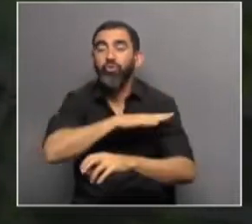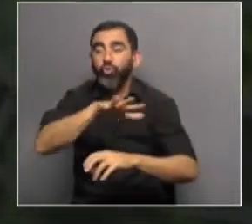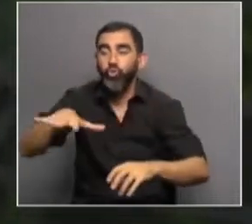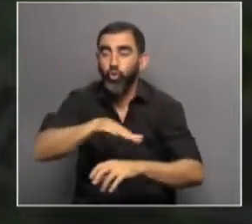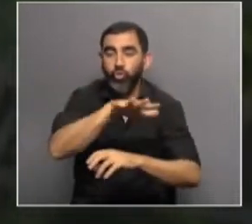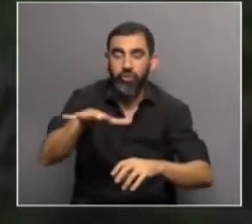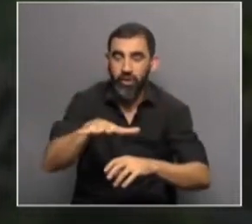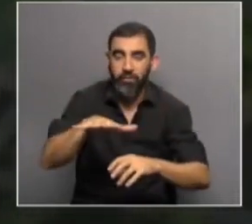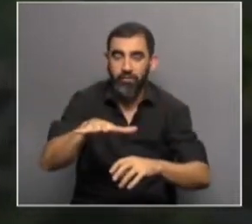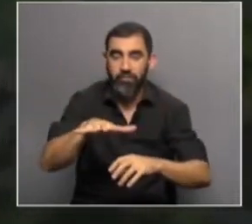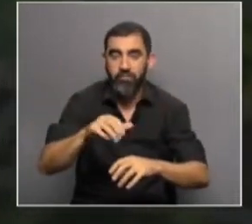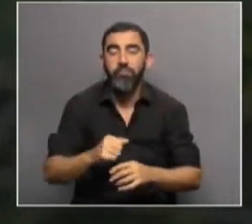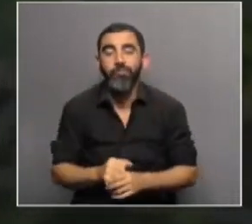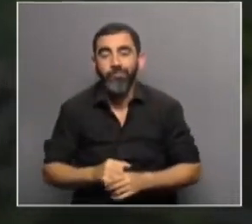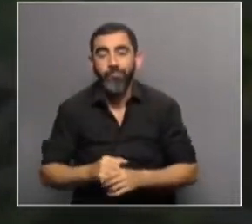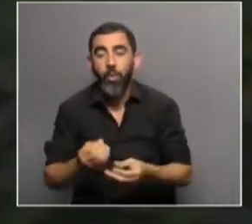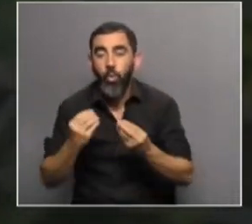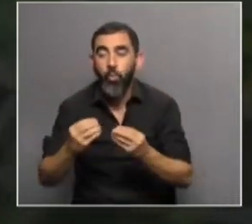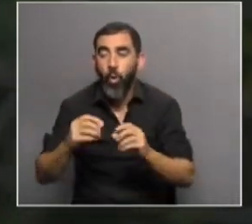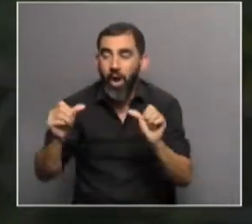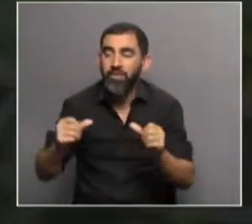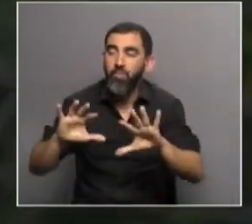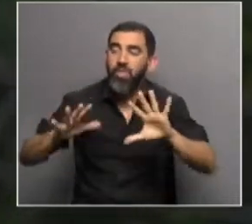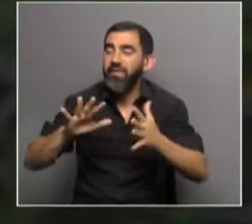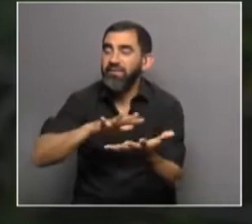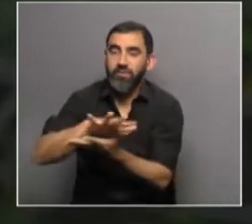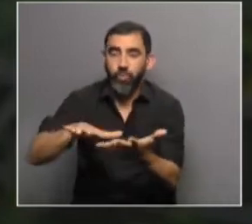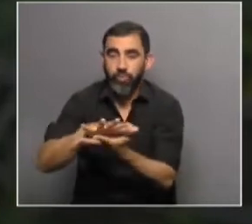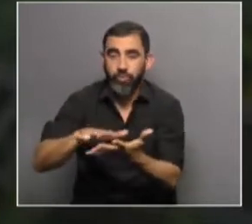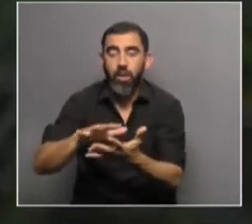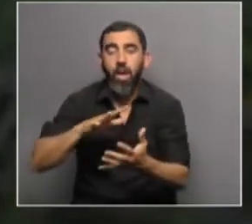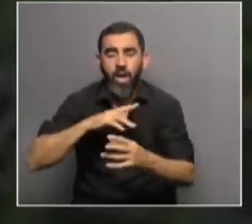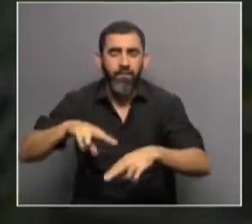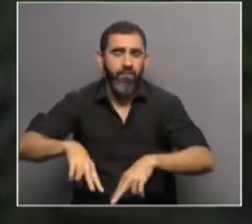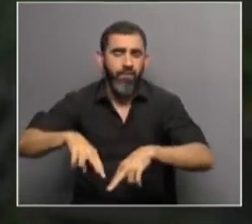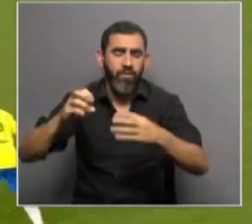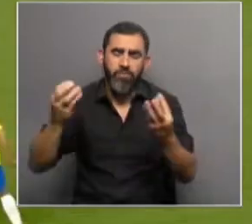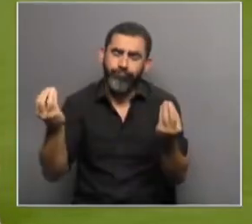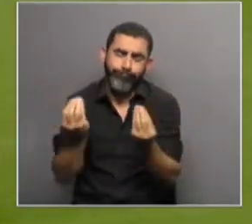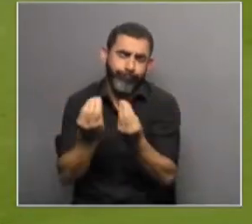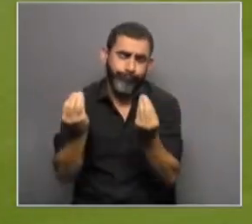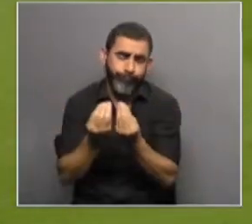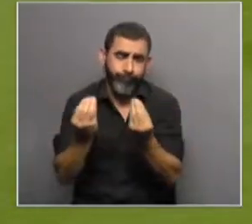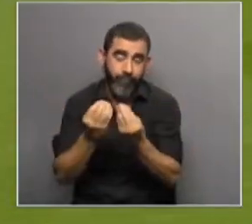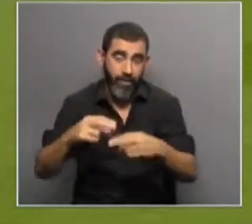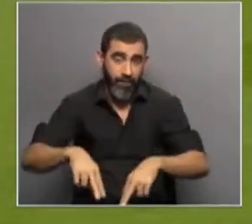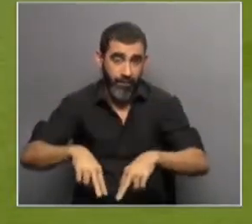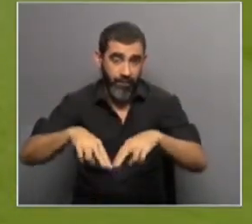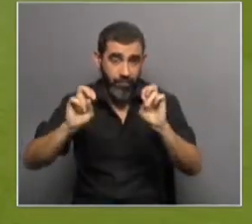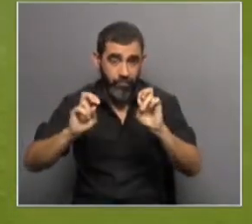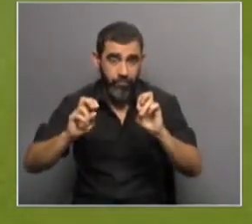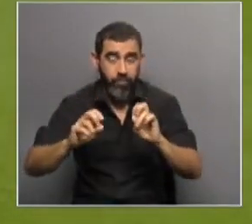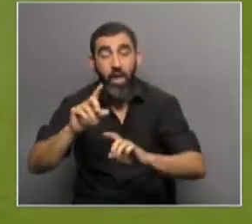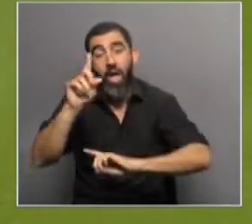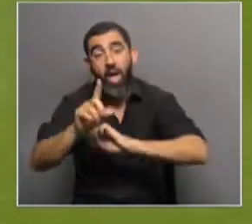con la interpretación de un evento y cómo reaccionamos frente a eso. Estudios han habido muchísimos, en donde lo que